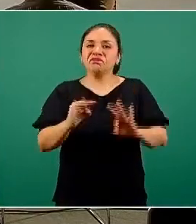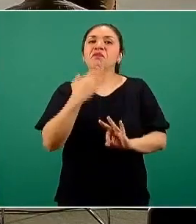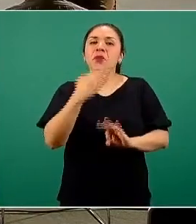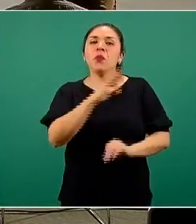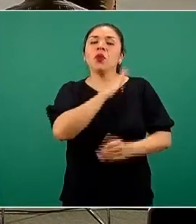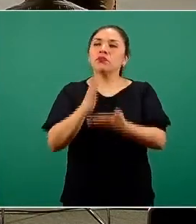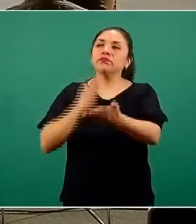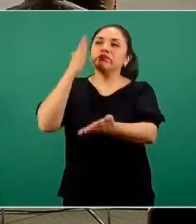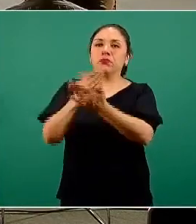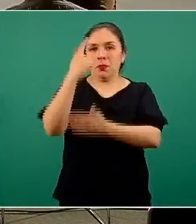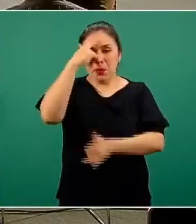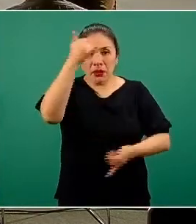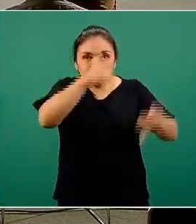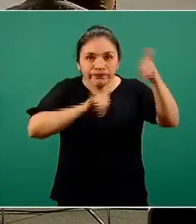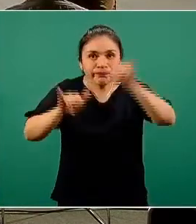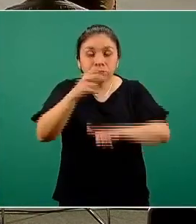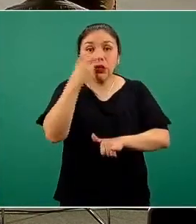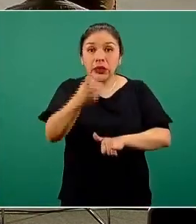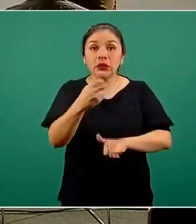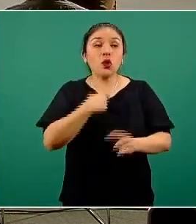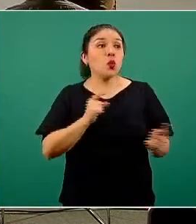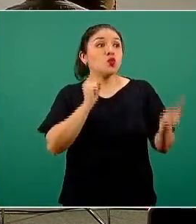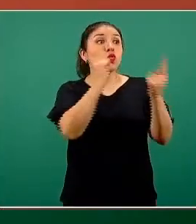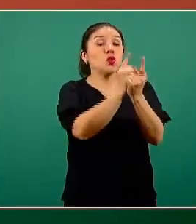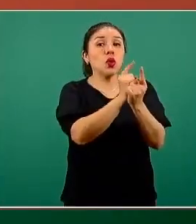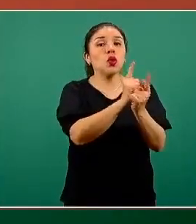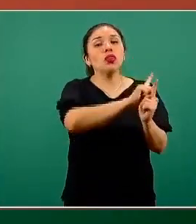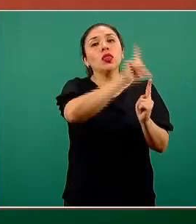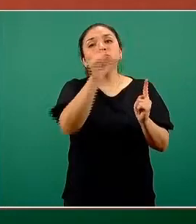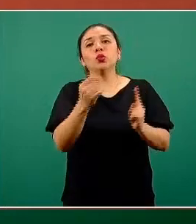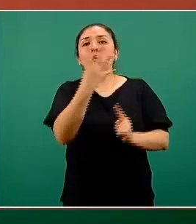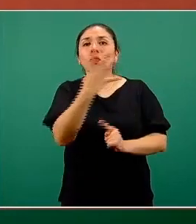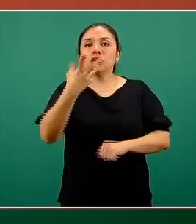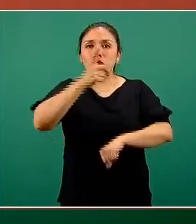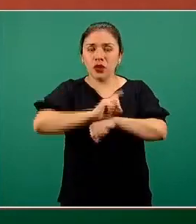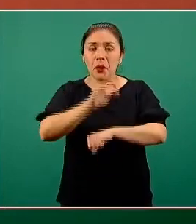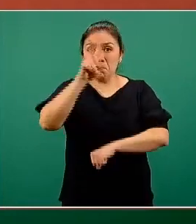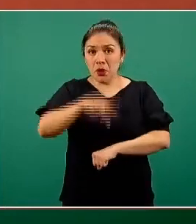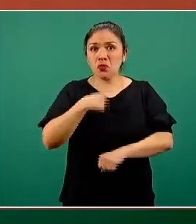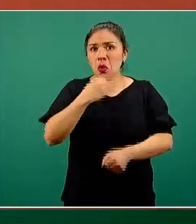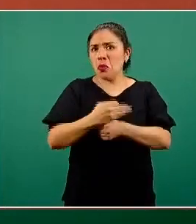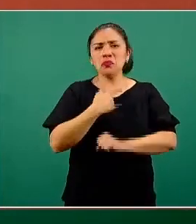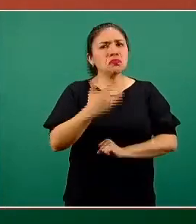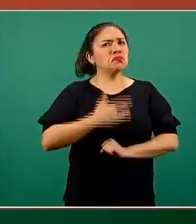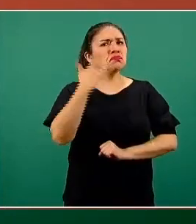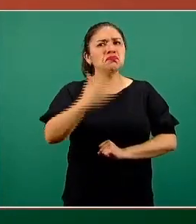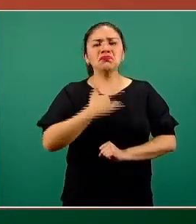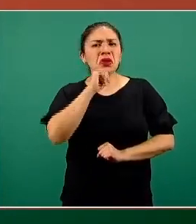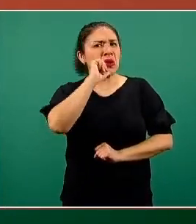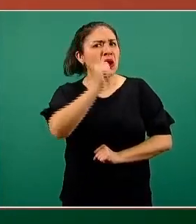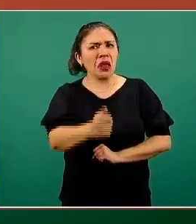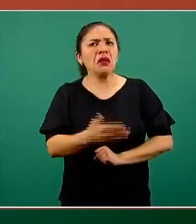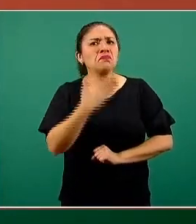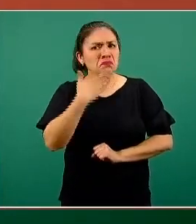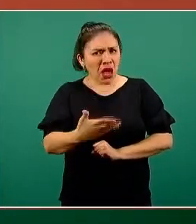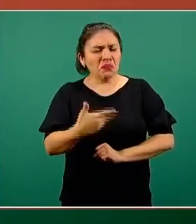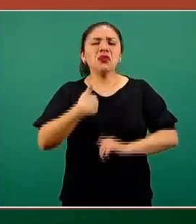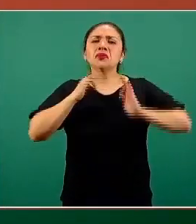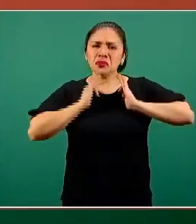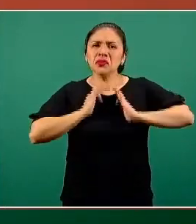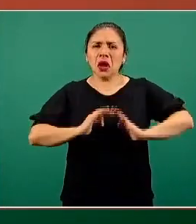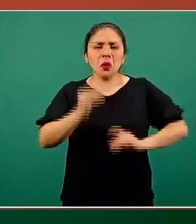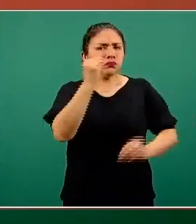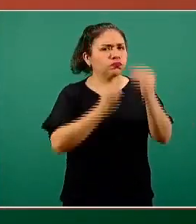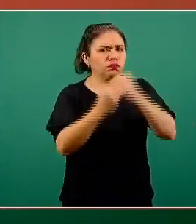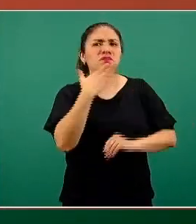hacérsela desde el último punto de contacto. Afortunadamente yo me encuentro asintomático, tranquilo,